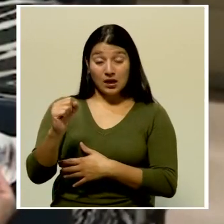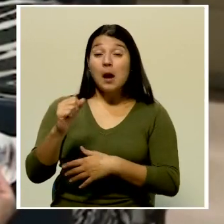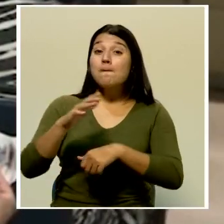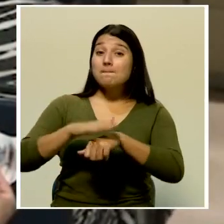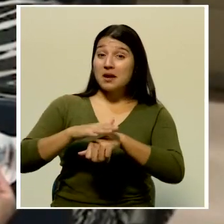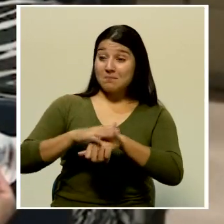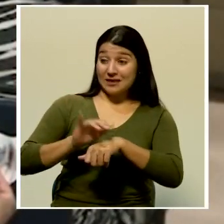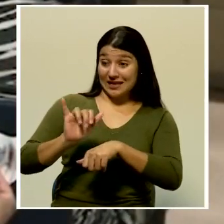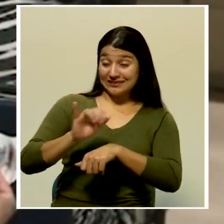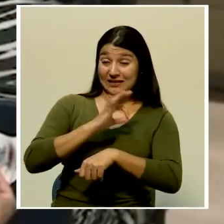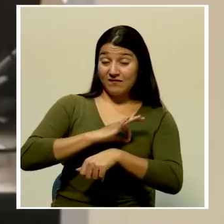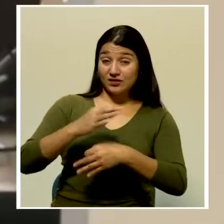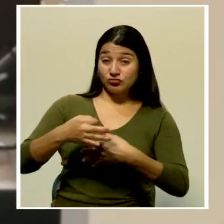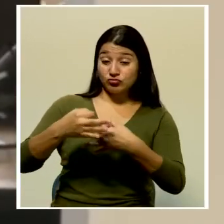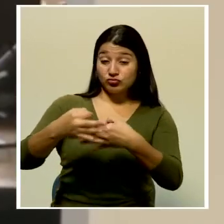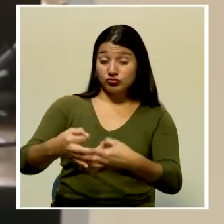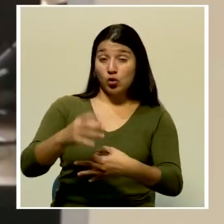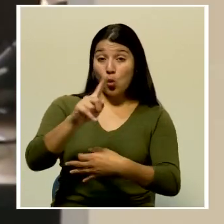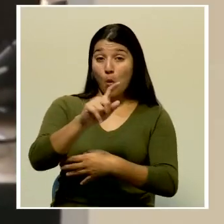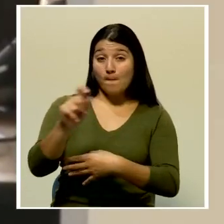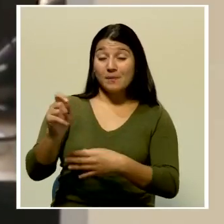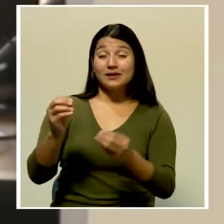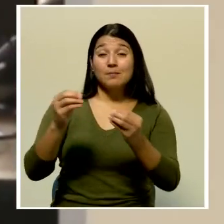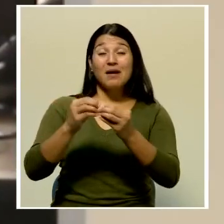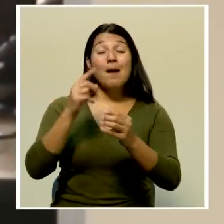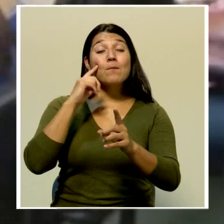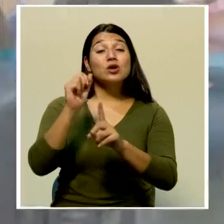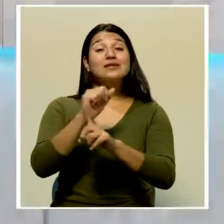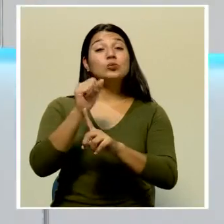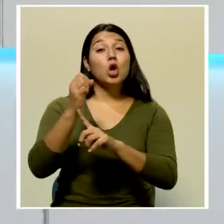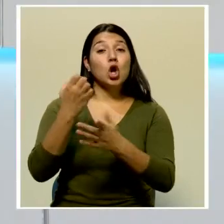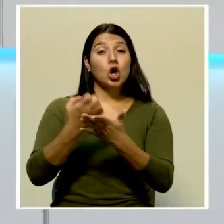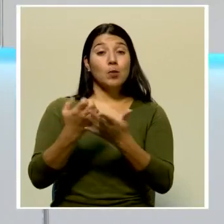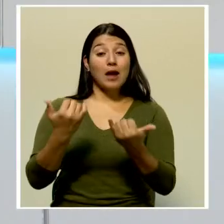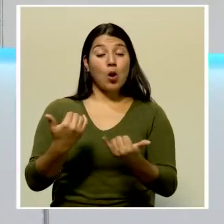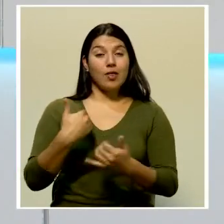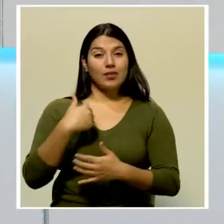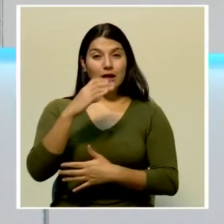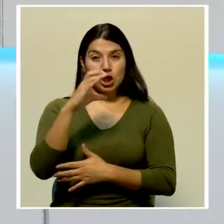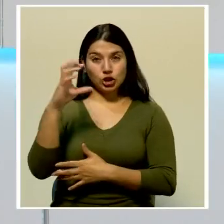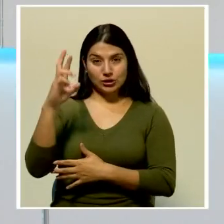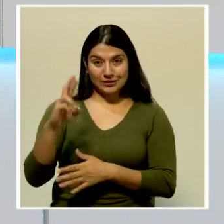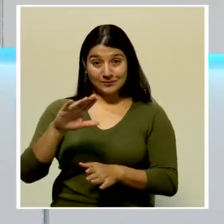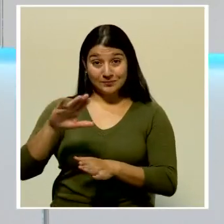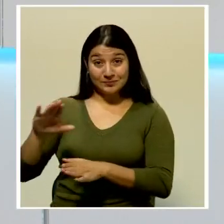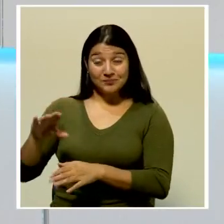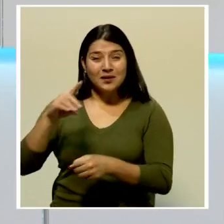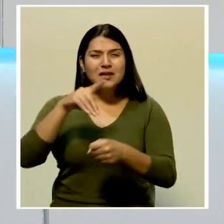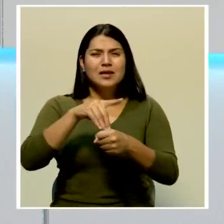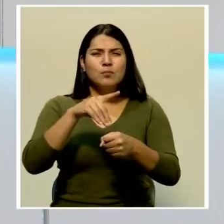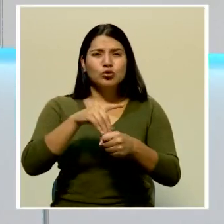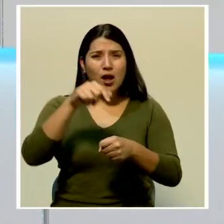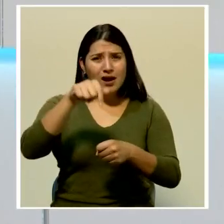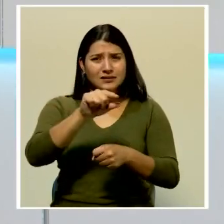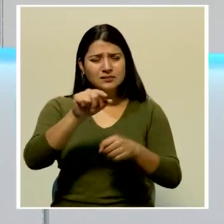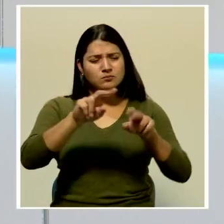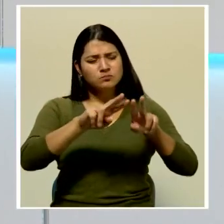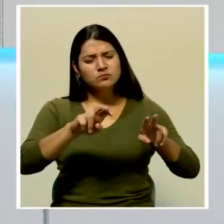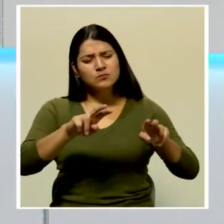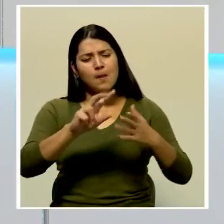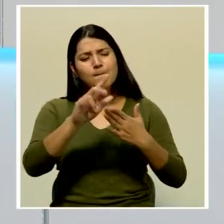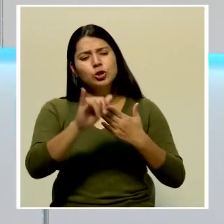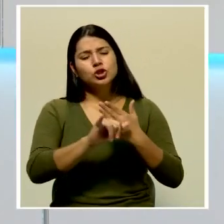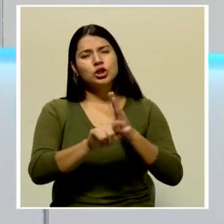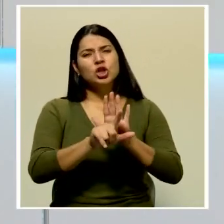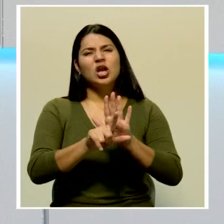más el beneficio ante la situación económica que vive el país. Los diputados analizarán esta semana el proyecto